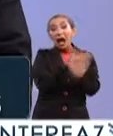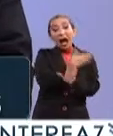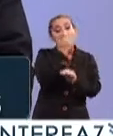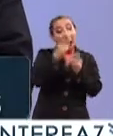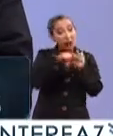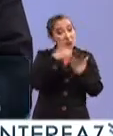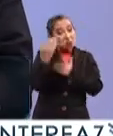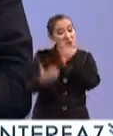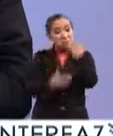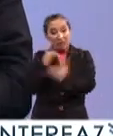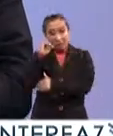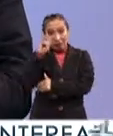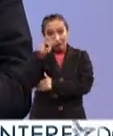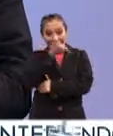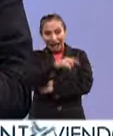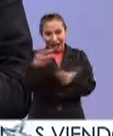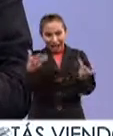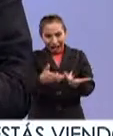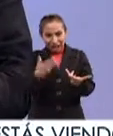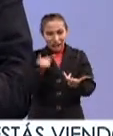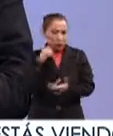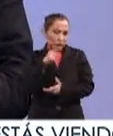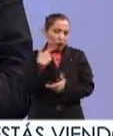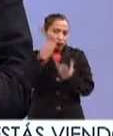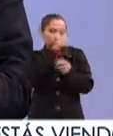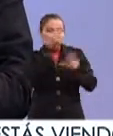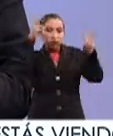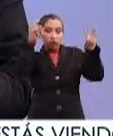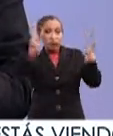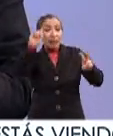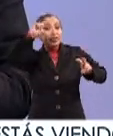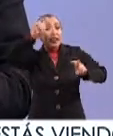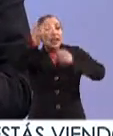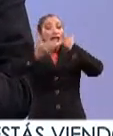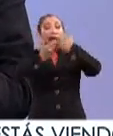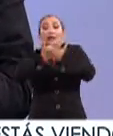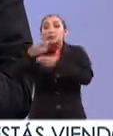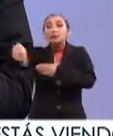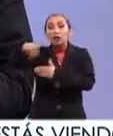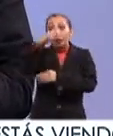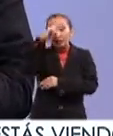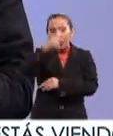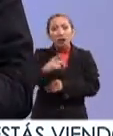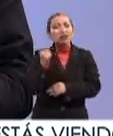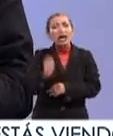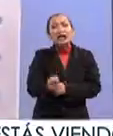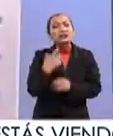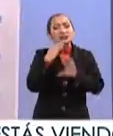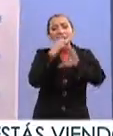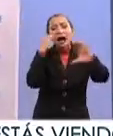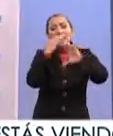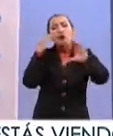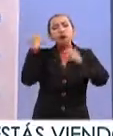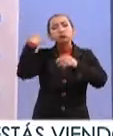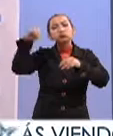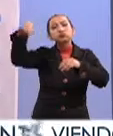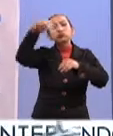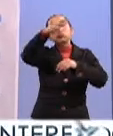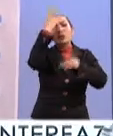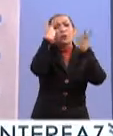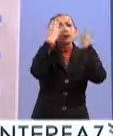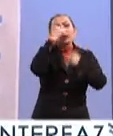en el cual el Instituto Politécnico Nacional, como su lema, pone la técnica al servicio de la patria. ¿De qué se tratan estas Unidades Móviles de